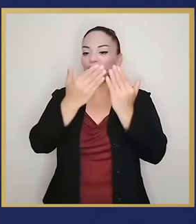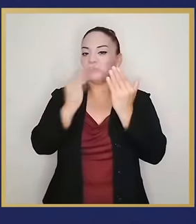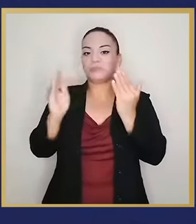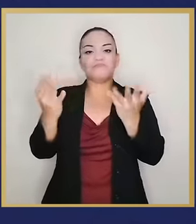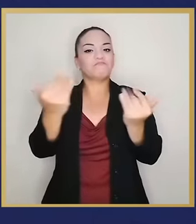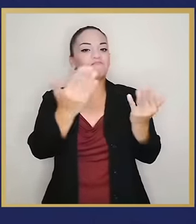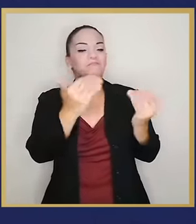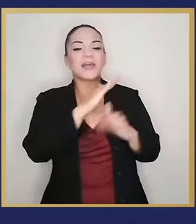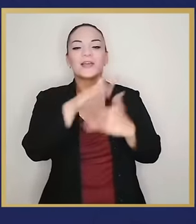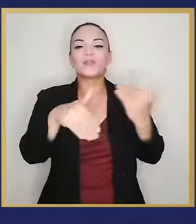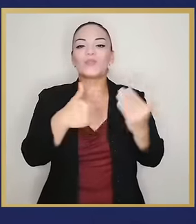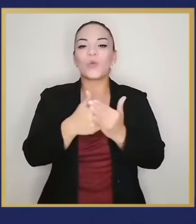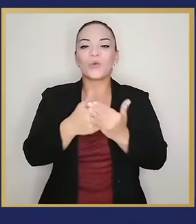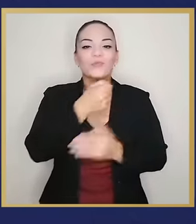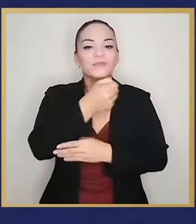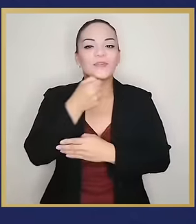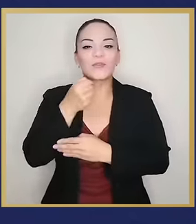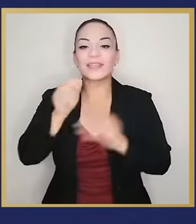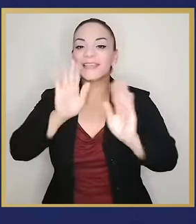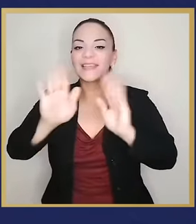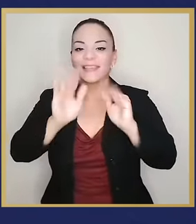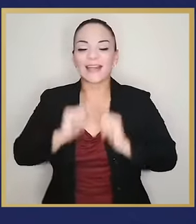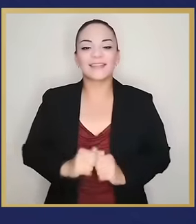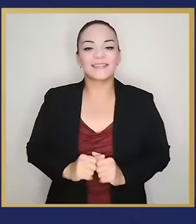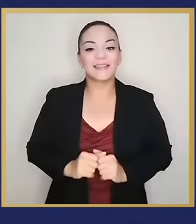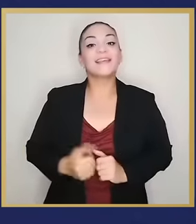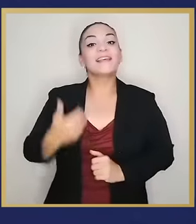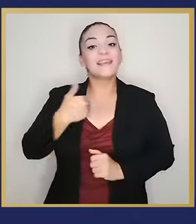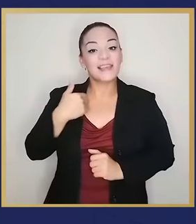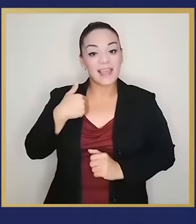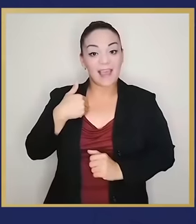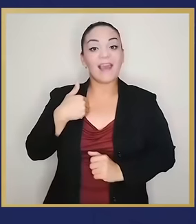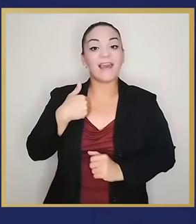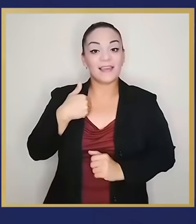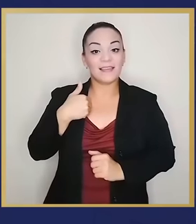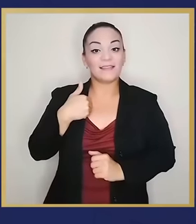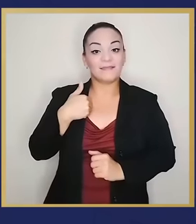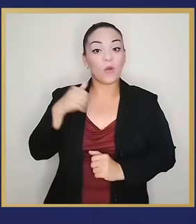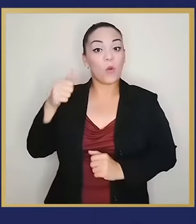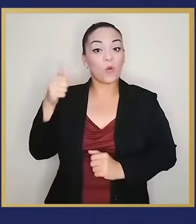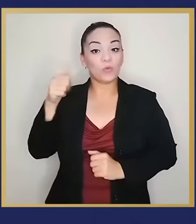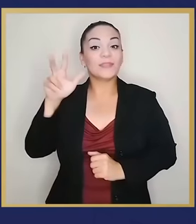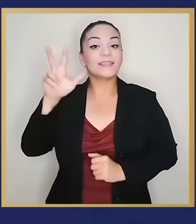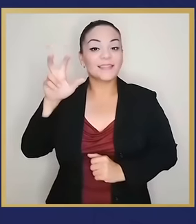Casa Presidencial a los medios digitales y que había 300 medios